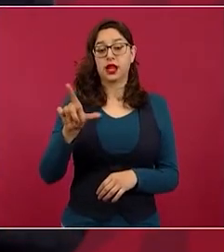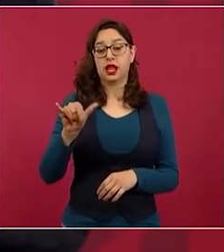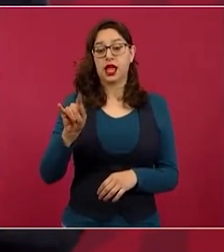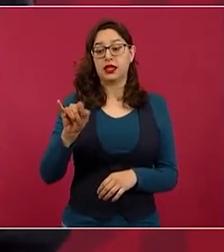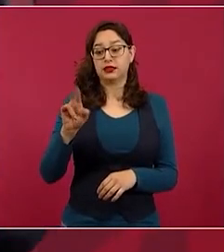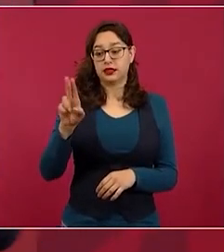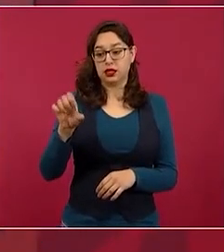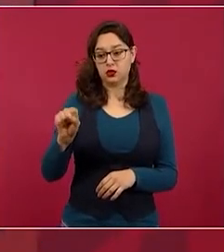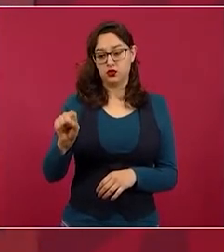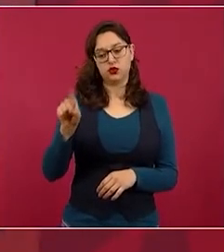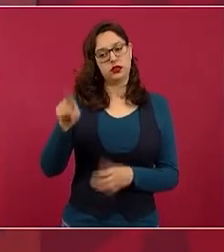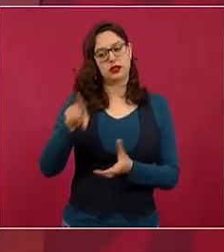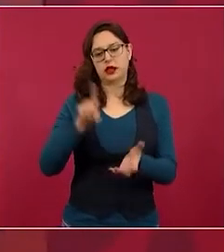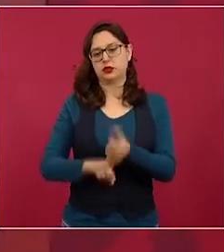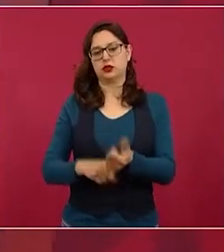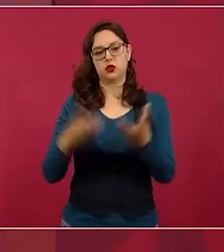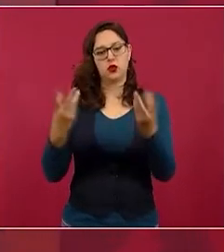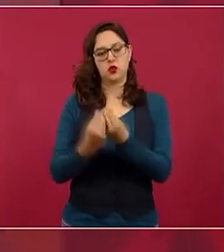Reforma,